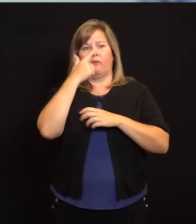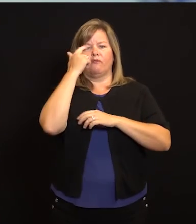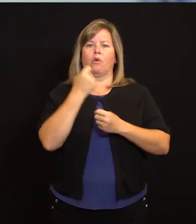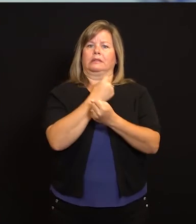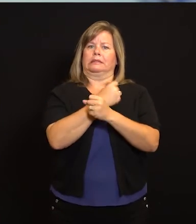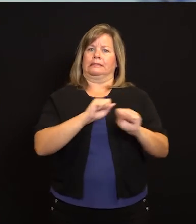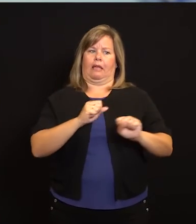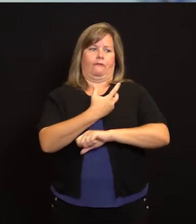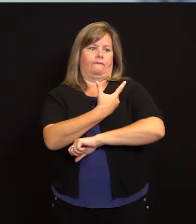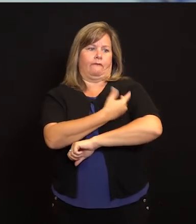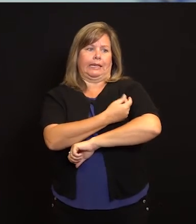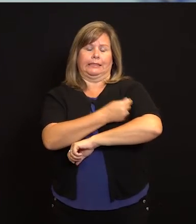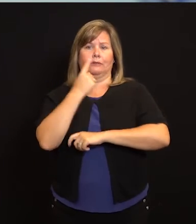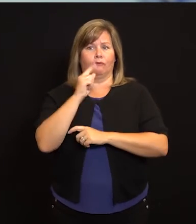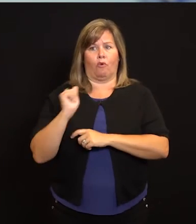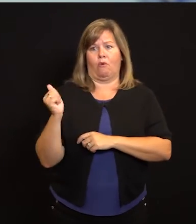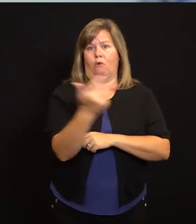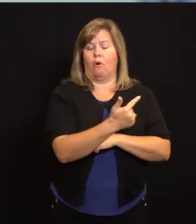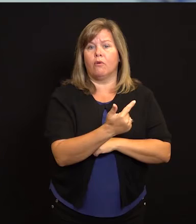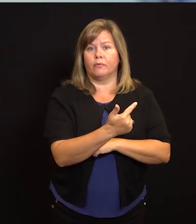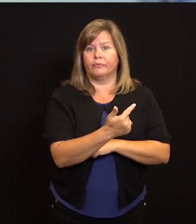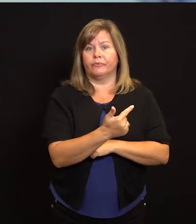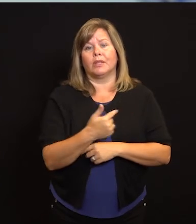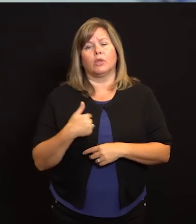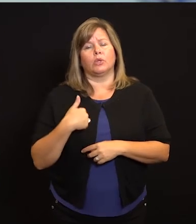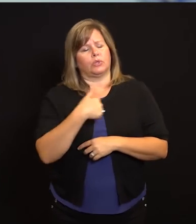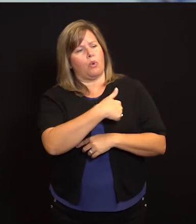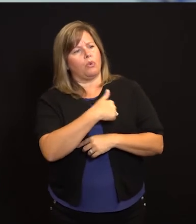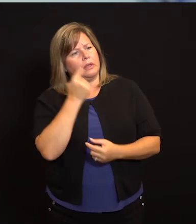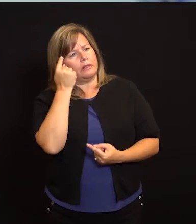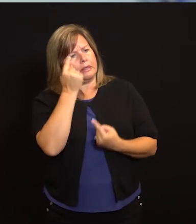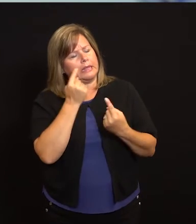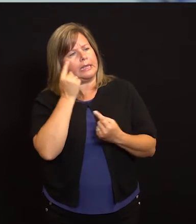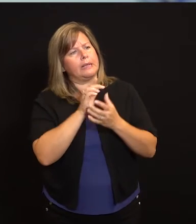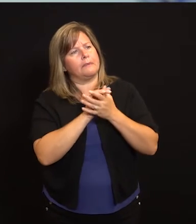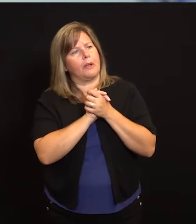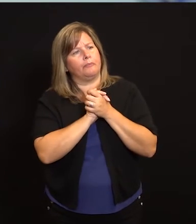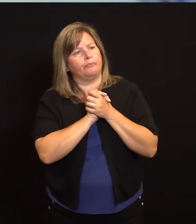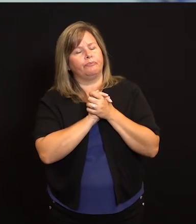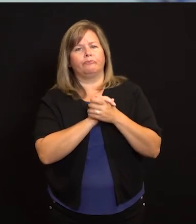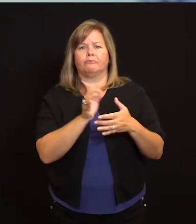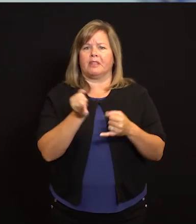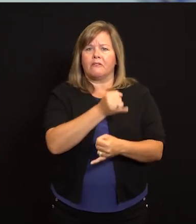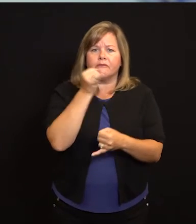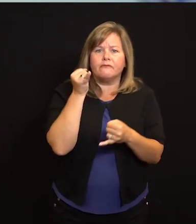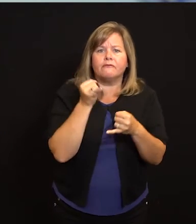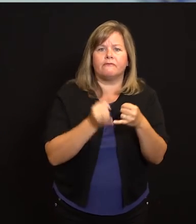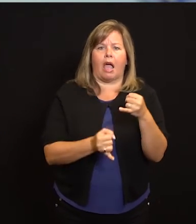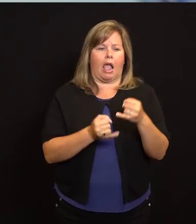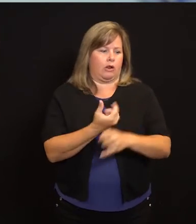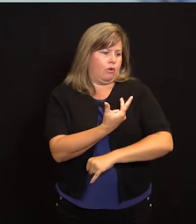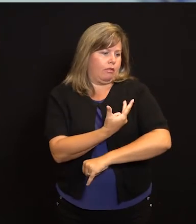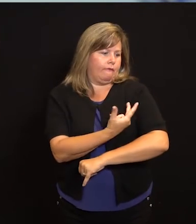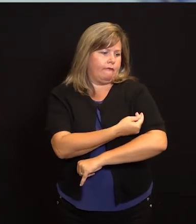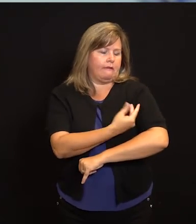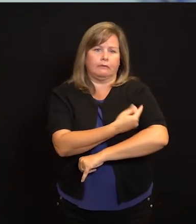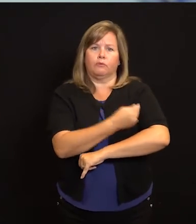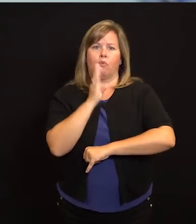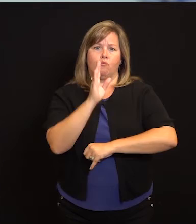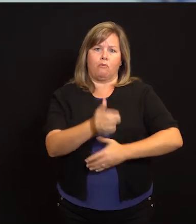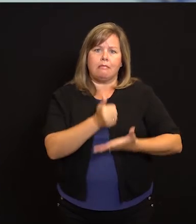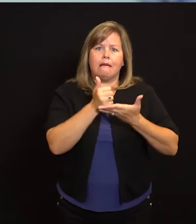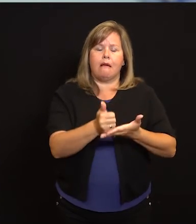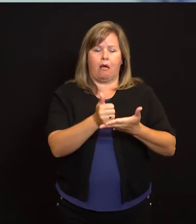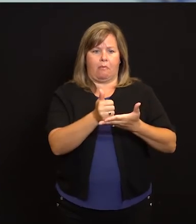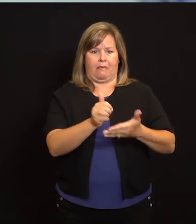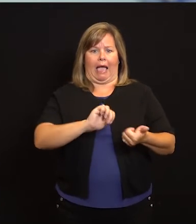terapia y vacuna efectivas a la comunidad. Así que estamos deseando que se mantengan positivos. Hay una luz al final del